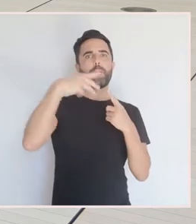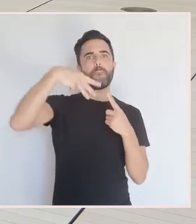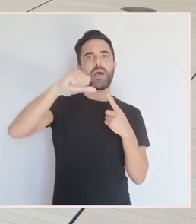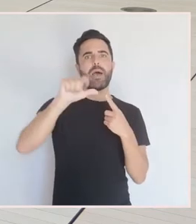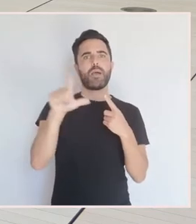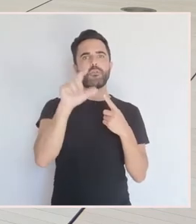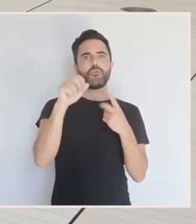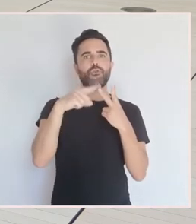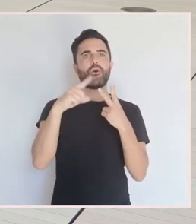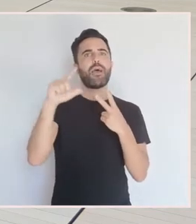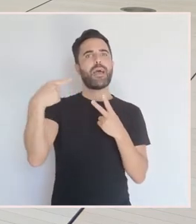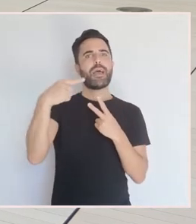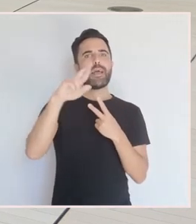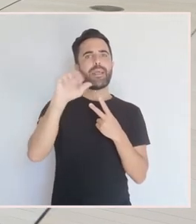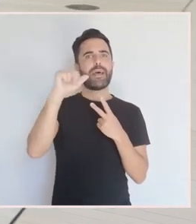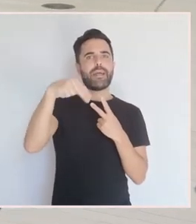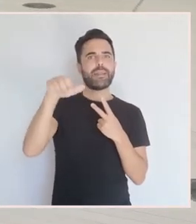Surrealismo e Urbano Lubris.